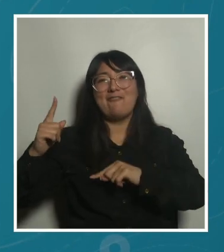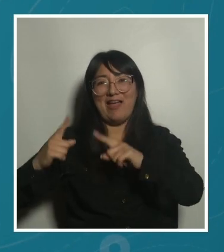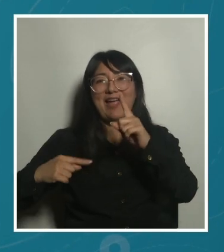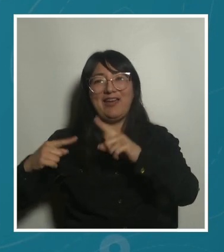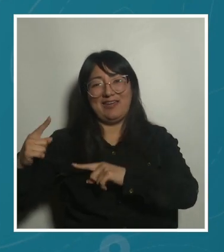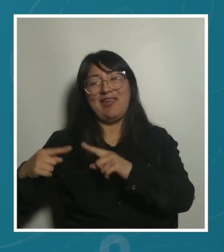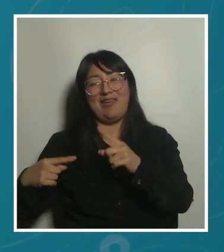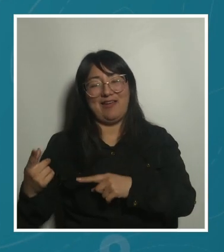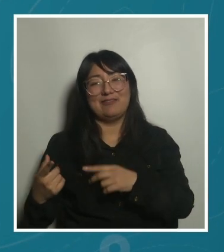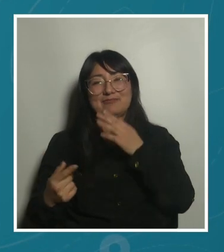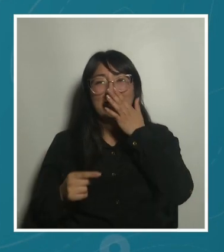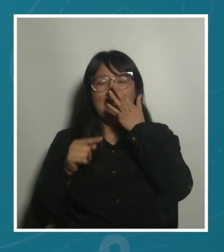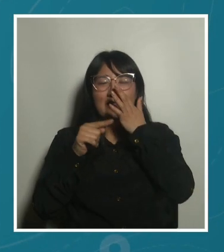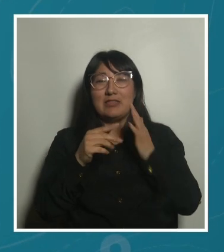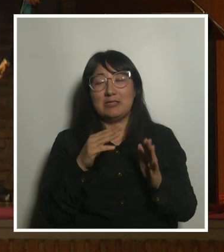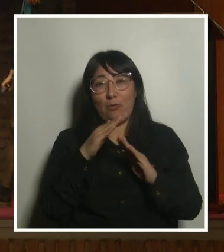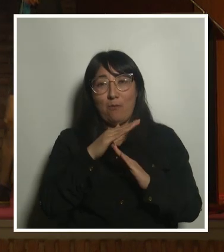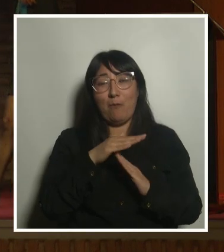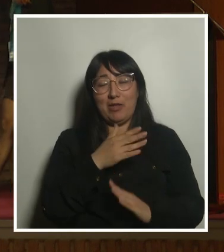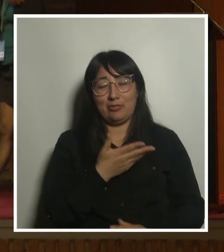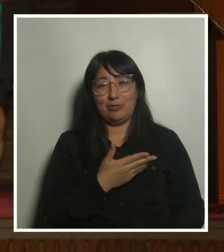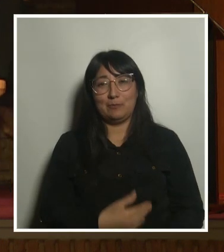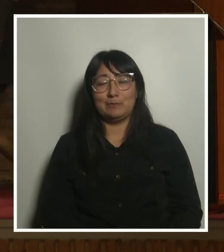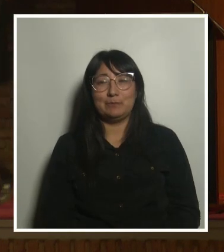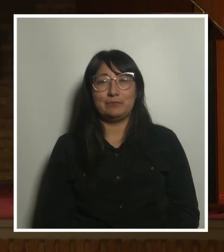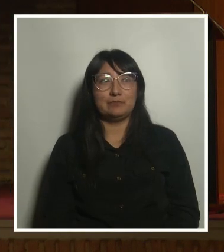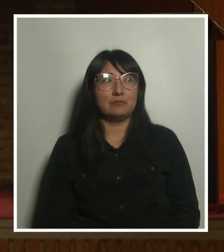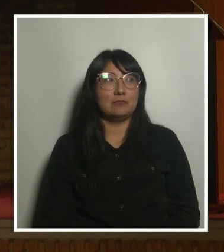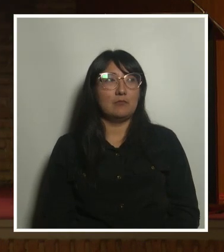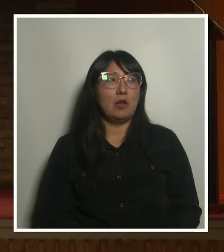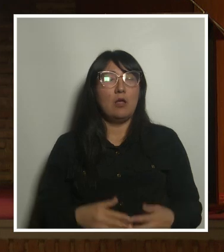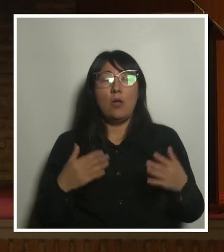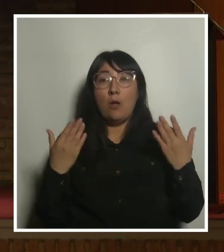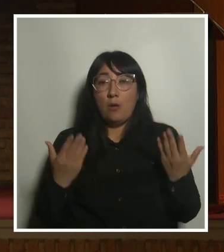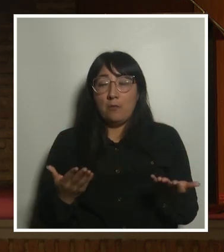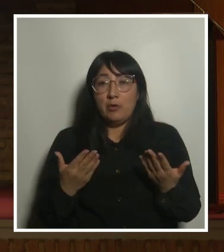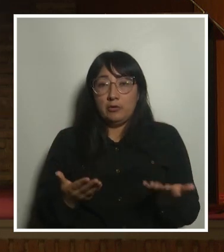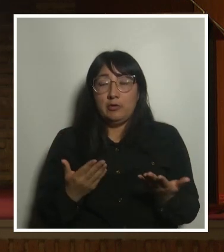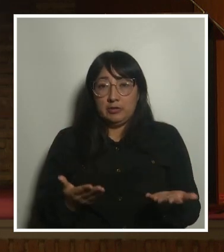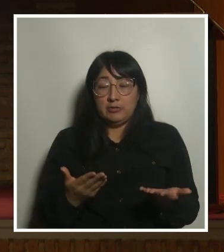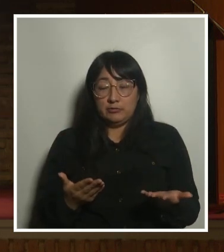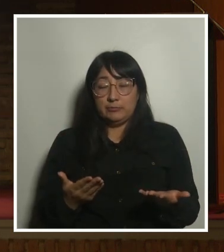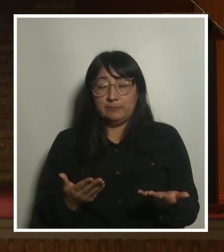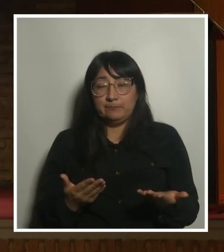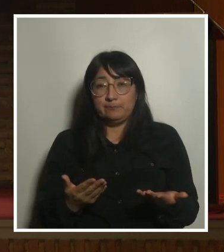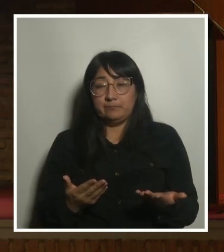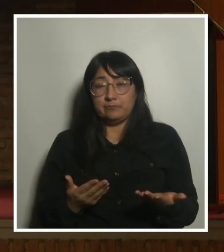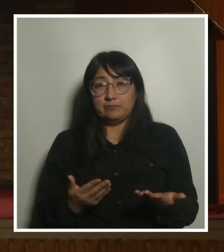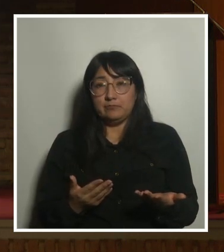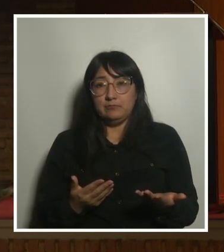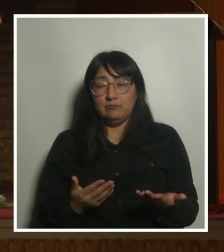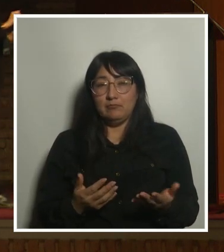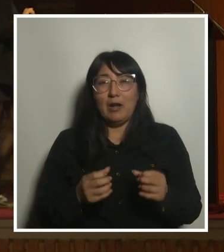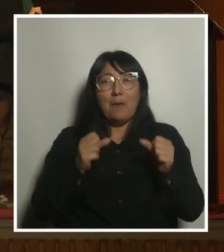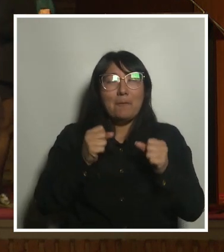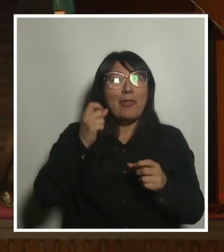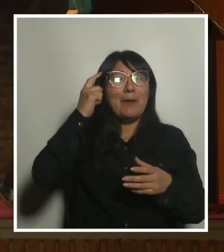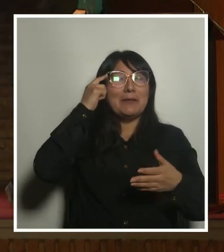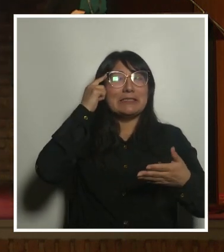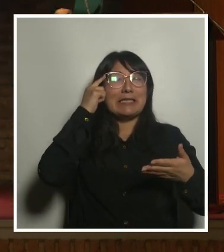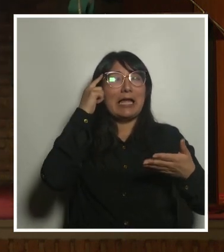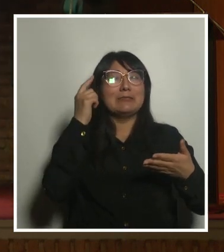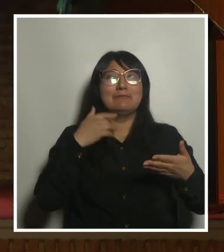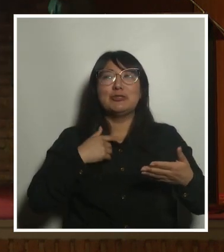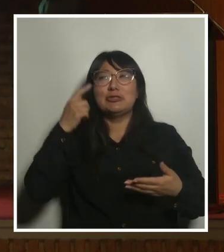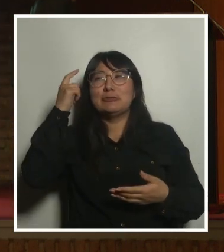estos momentos vitales. Por lo tanto, por hacer así un poco check en algunas cosas que creo